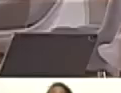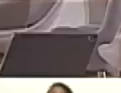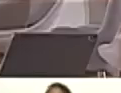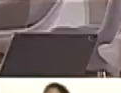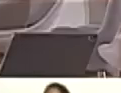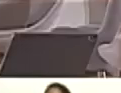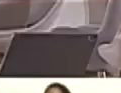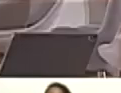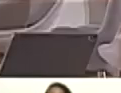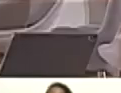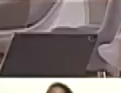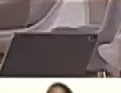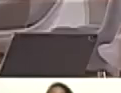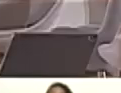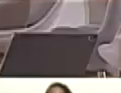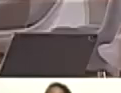CELAT.